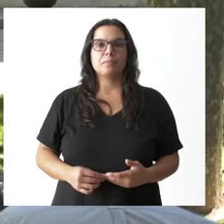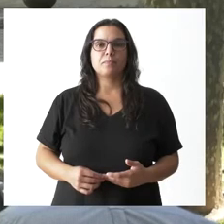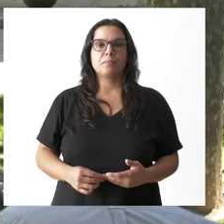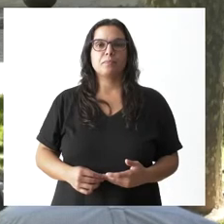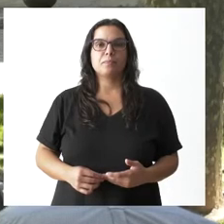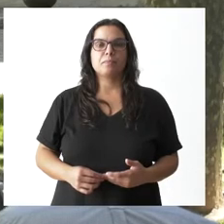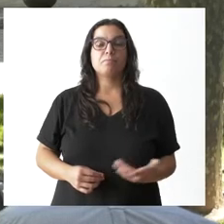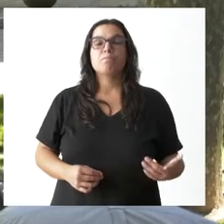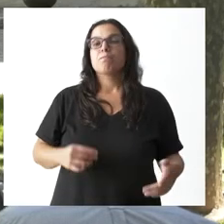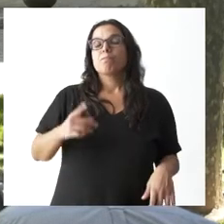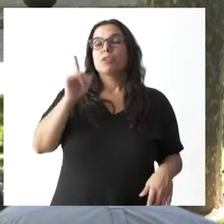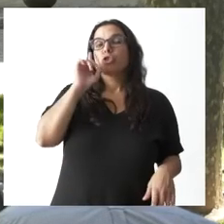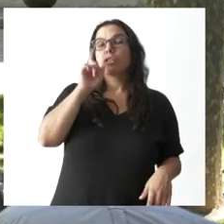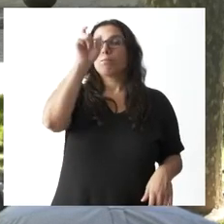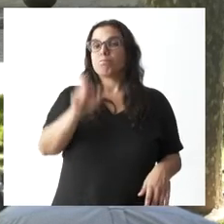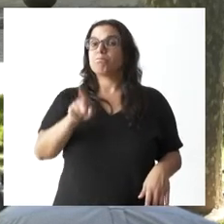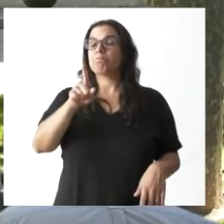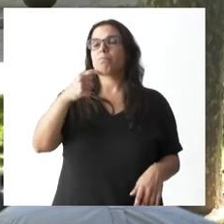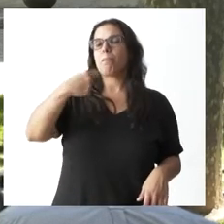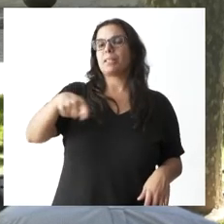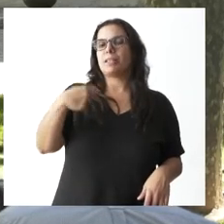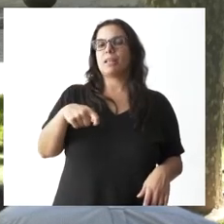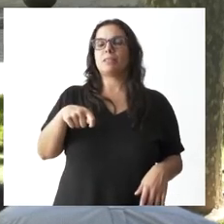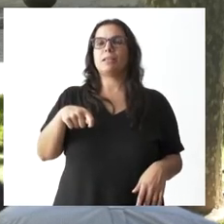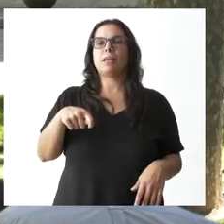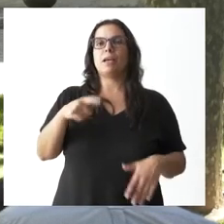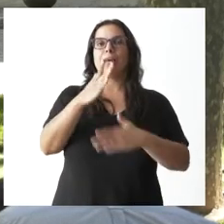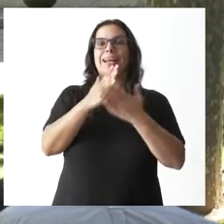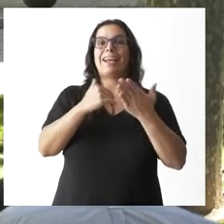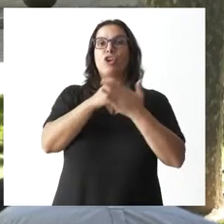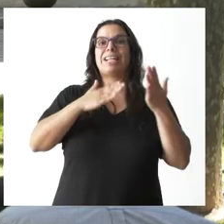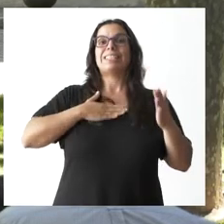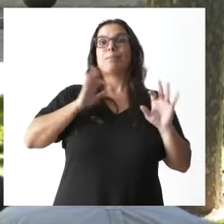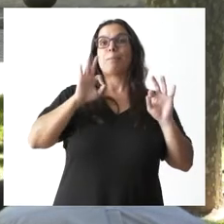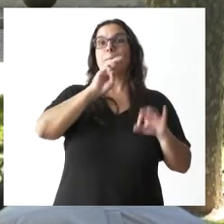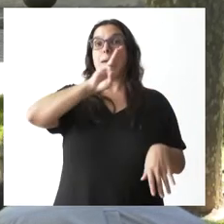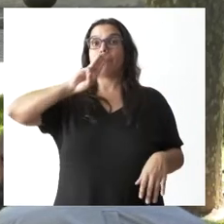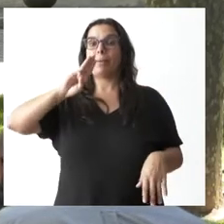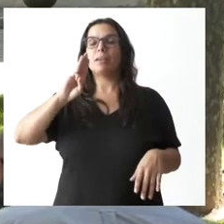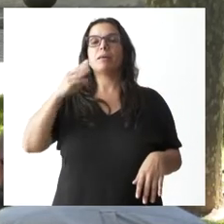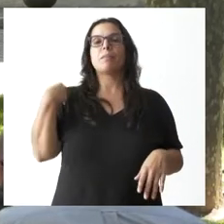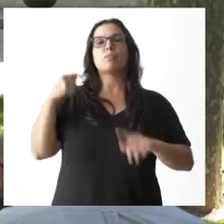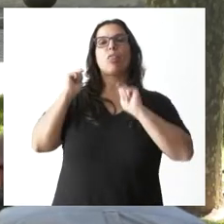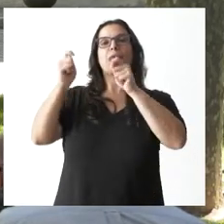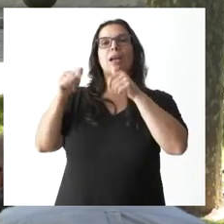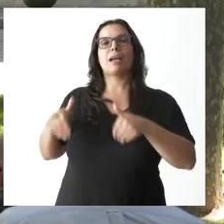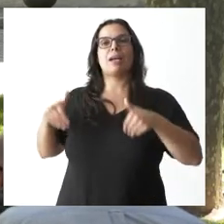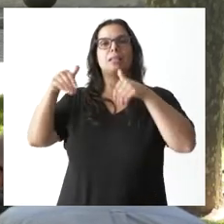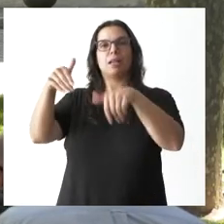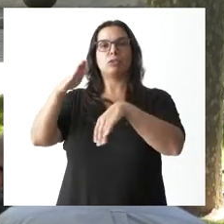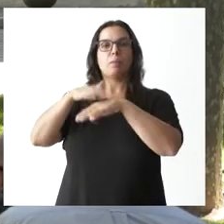No sé cómo afronta el presidente como presidente regional del Partido Popular. La designación de candidatos en las